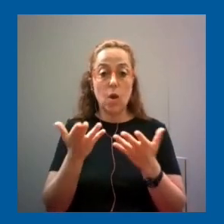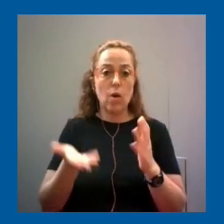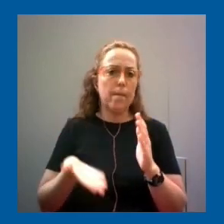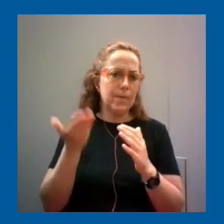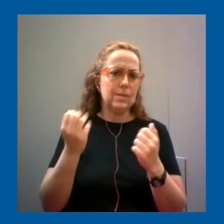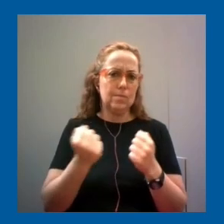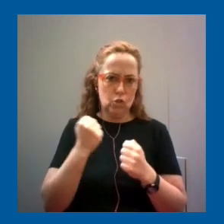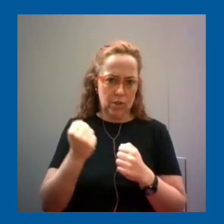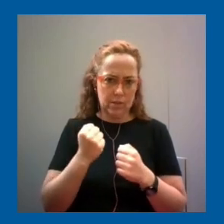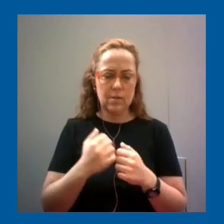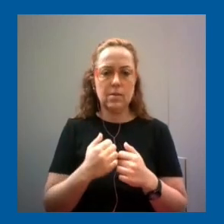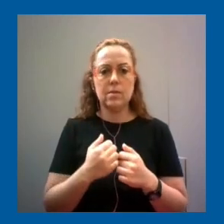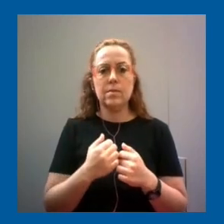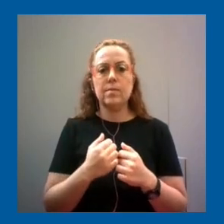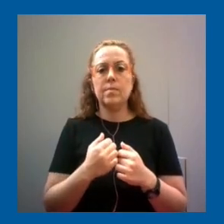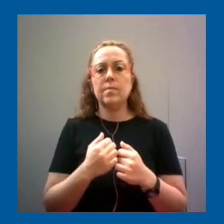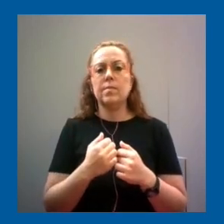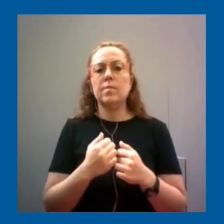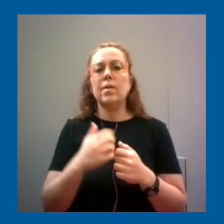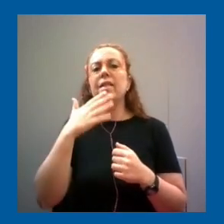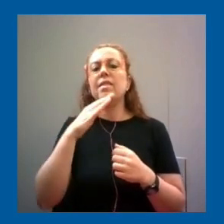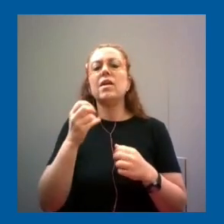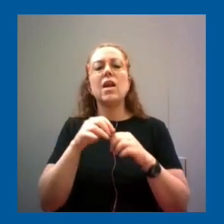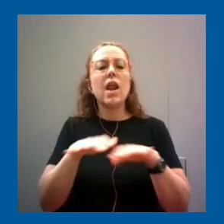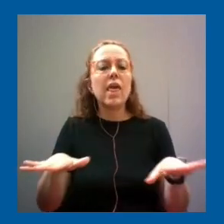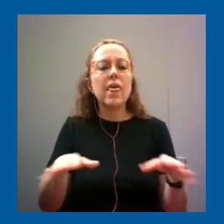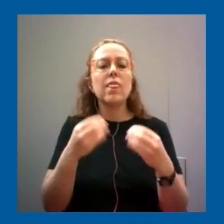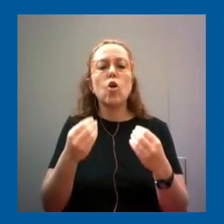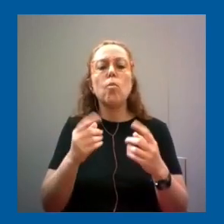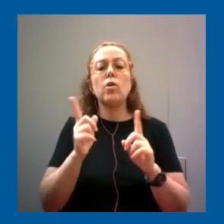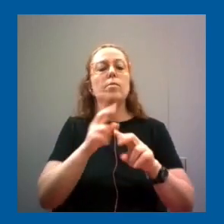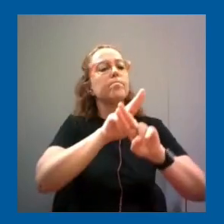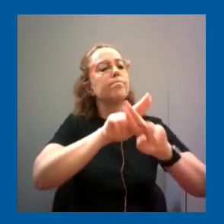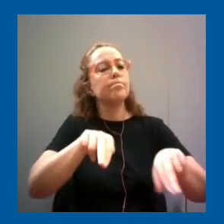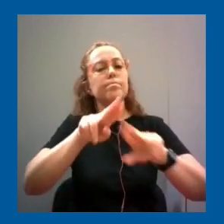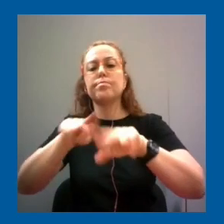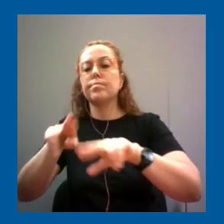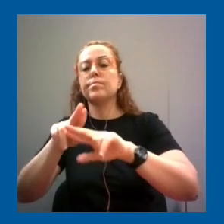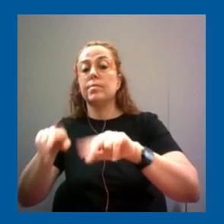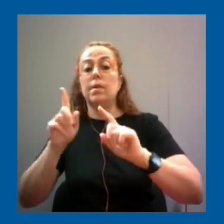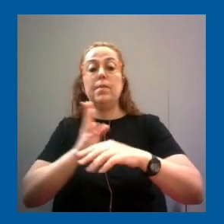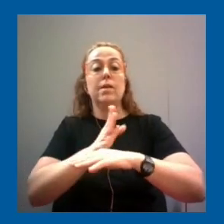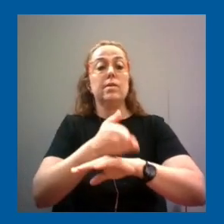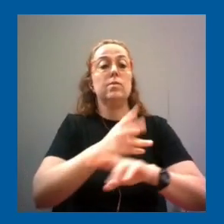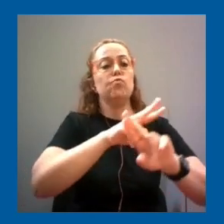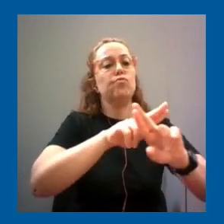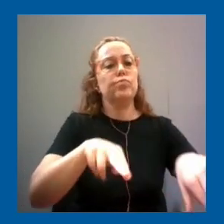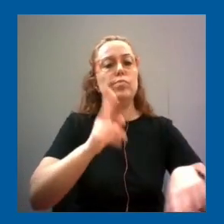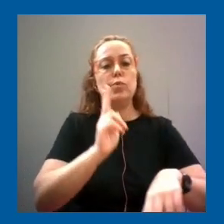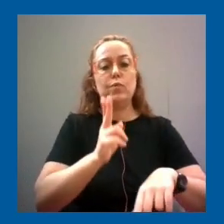Para entender la neutralidad de la red, los métodos de censura, la forma en que se nos puede censurar el acceso a la información,